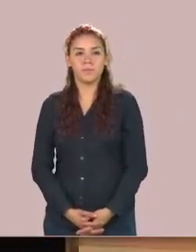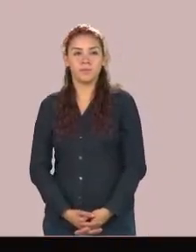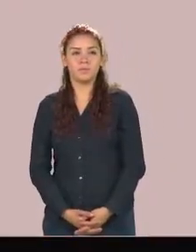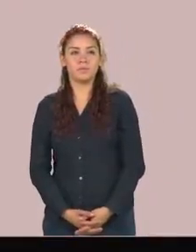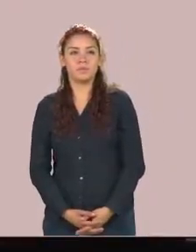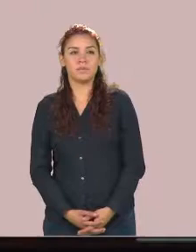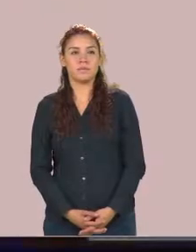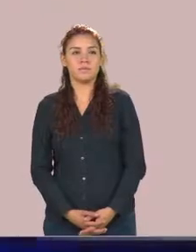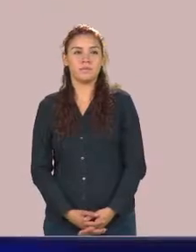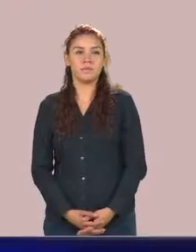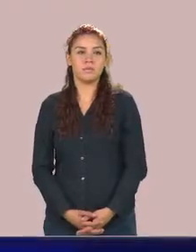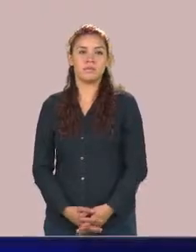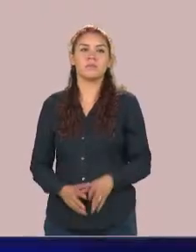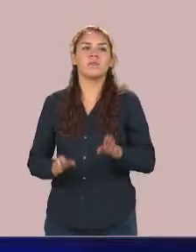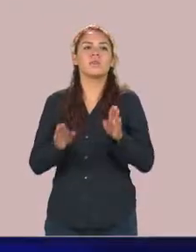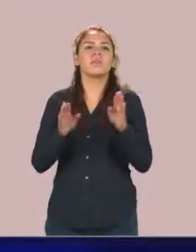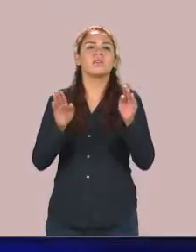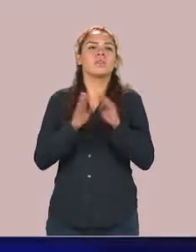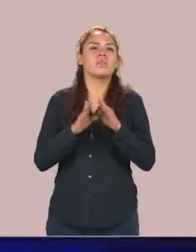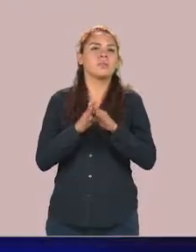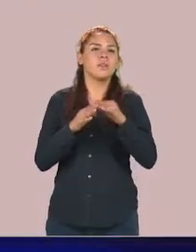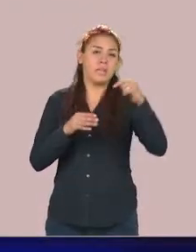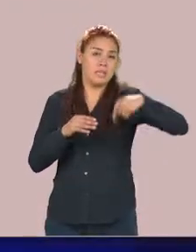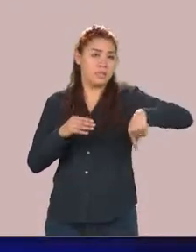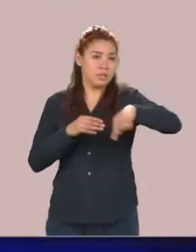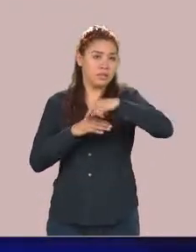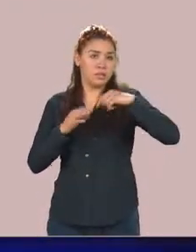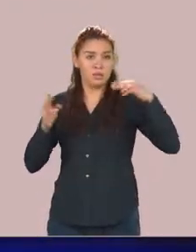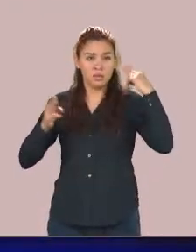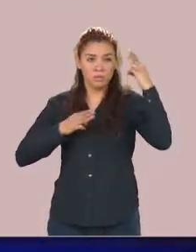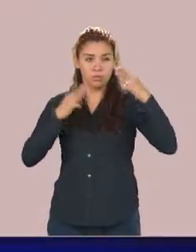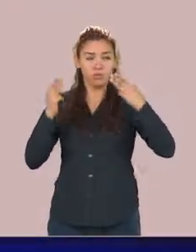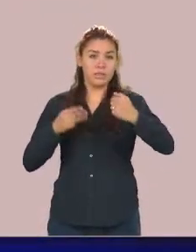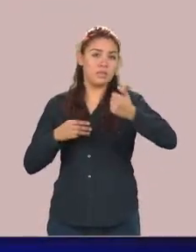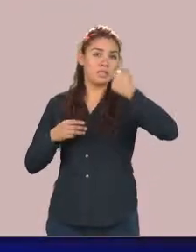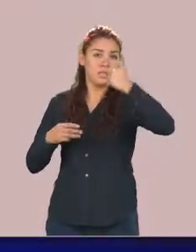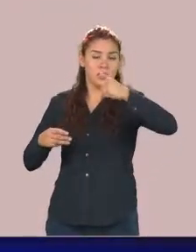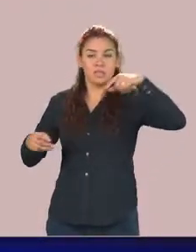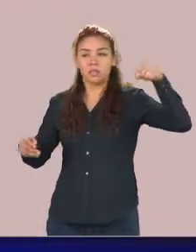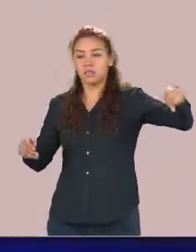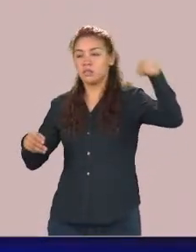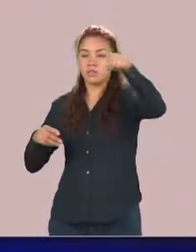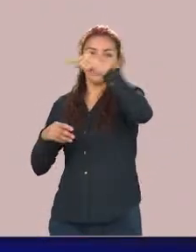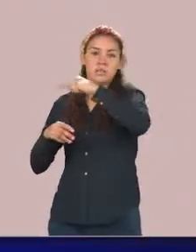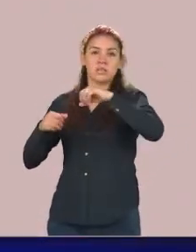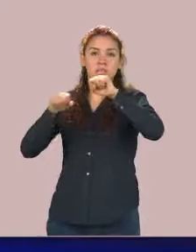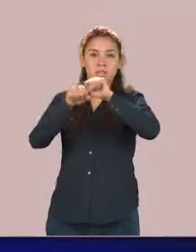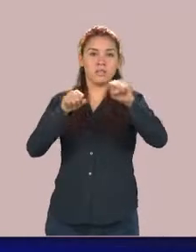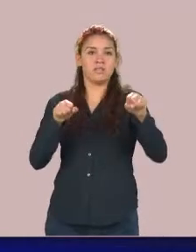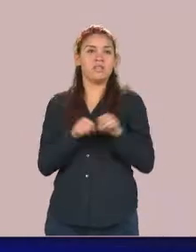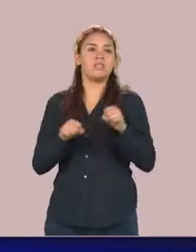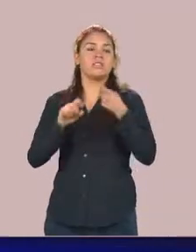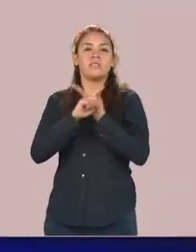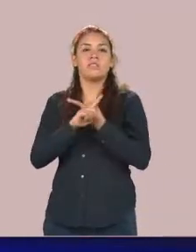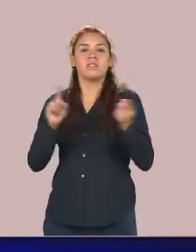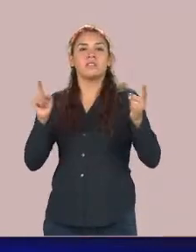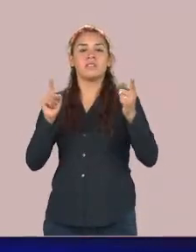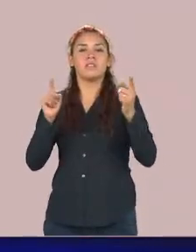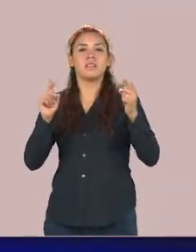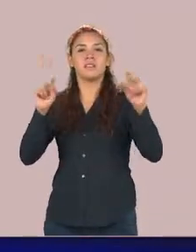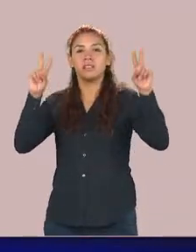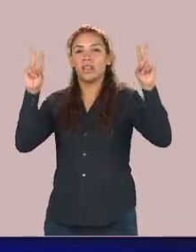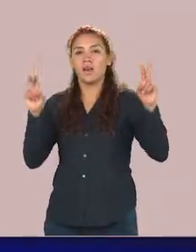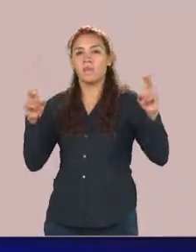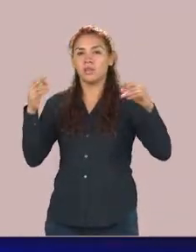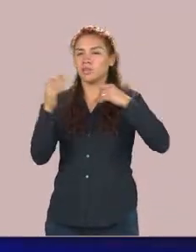Este museo se compone de seis salas de seis salas con diferentes temas todas relacionadas con la historia natural